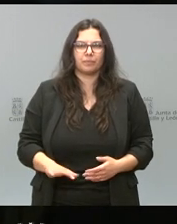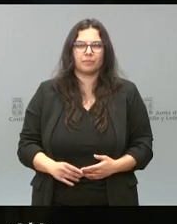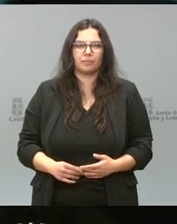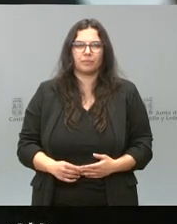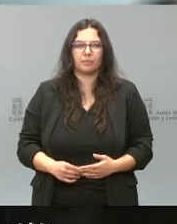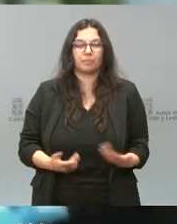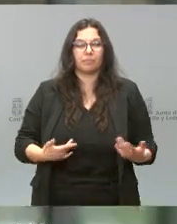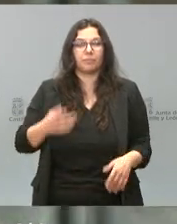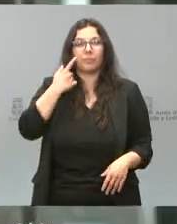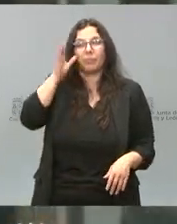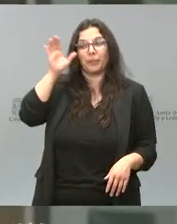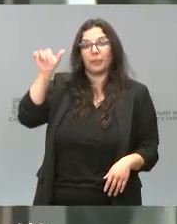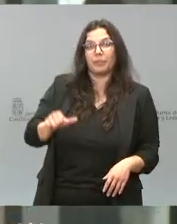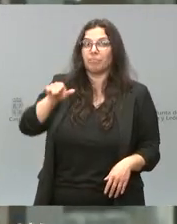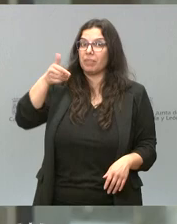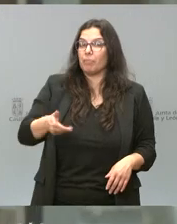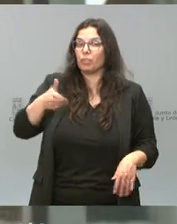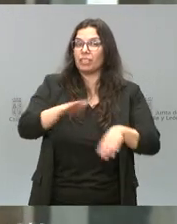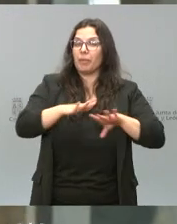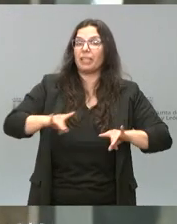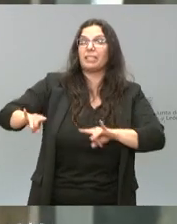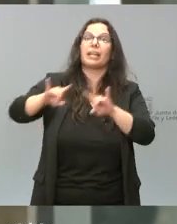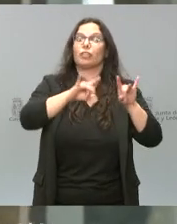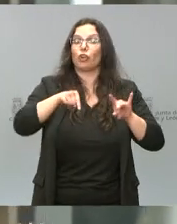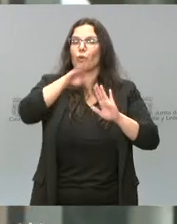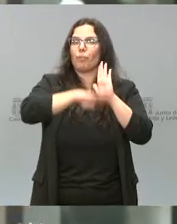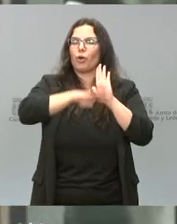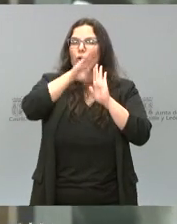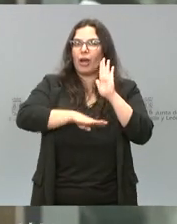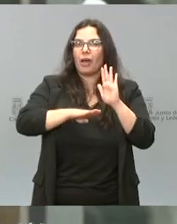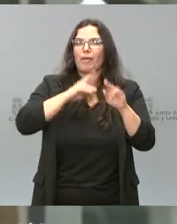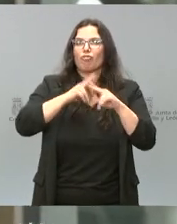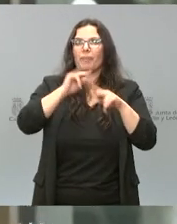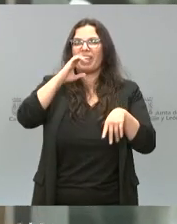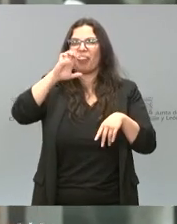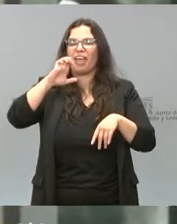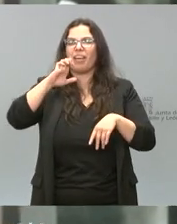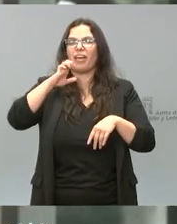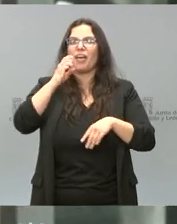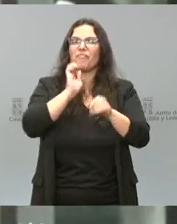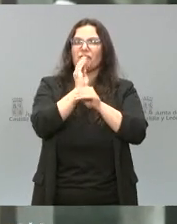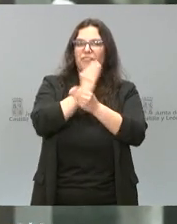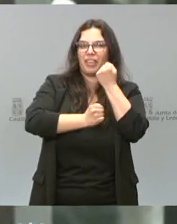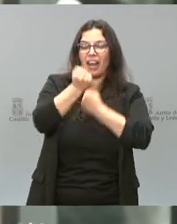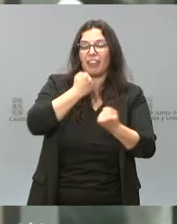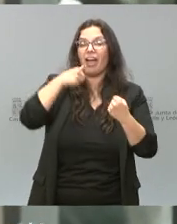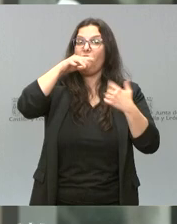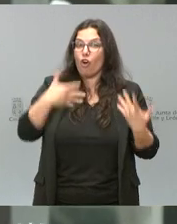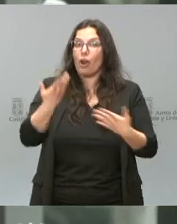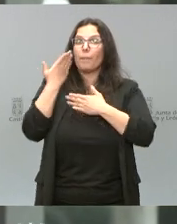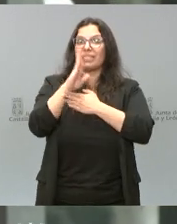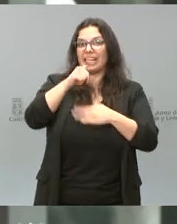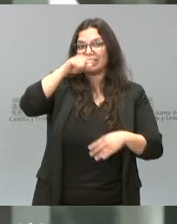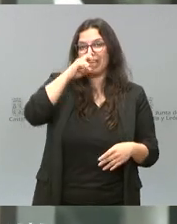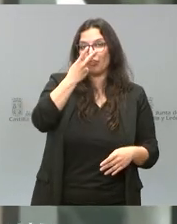Como vemos, muy importante para nuestro territorio este programa, ICE Financia. Vamos a presentarles la edición de este año del número 23